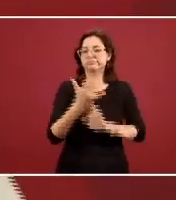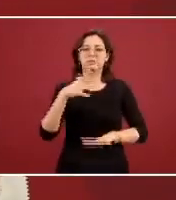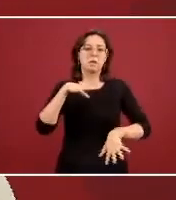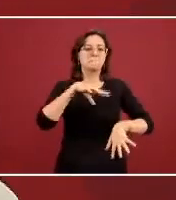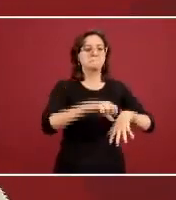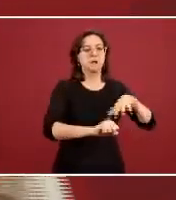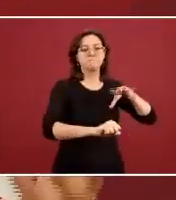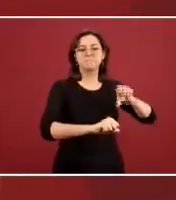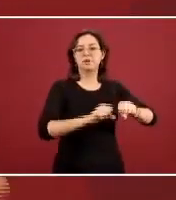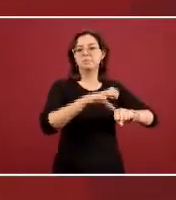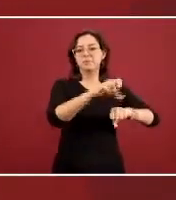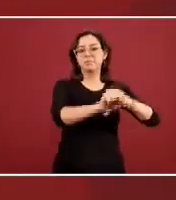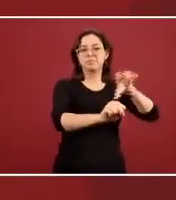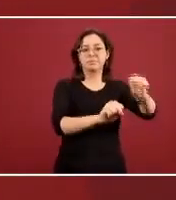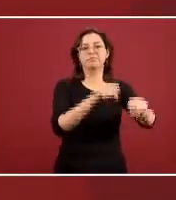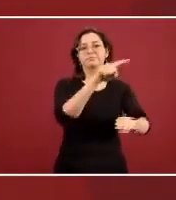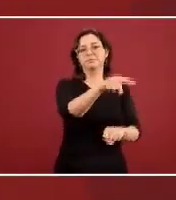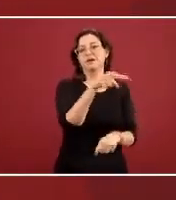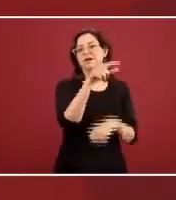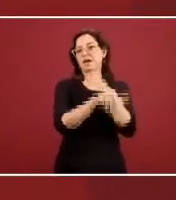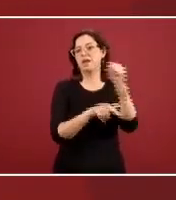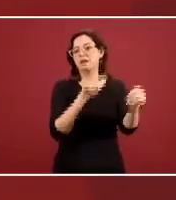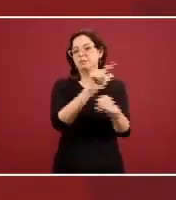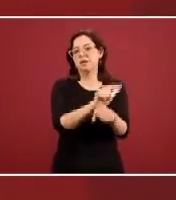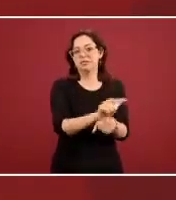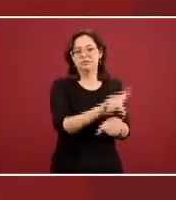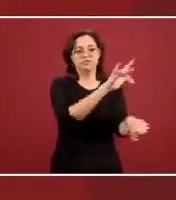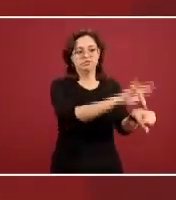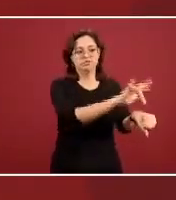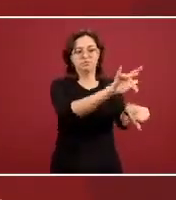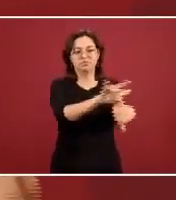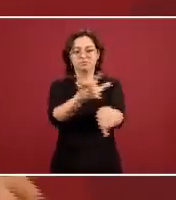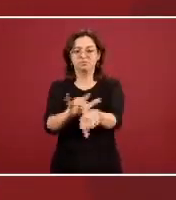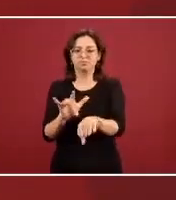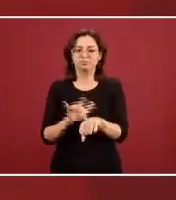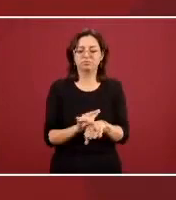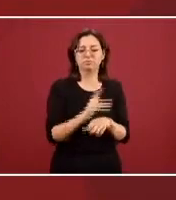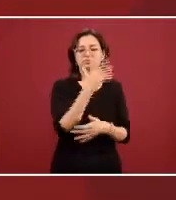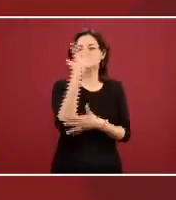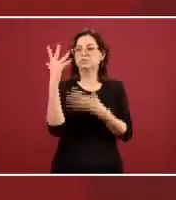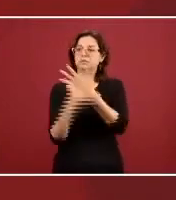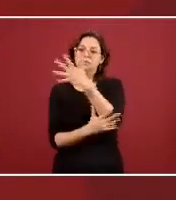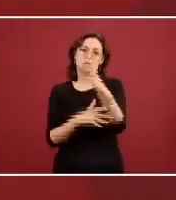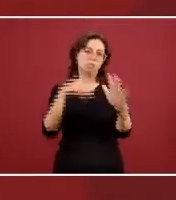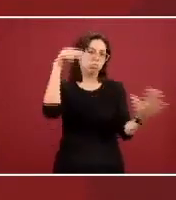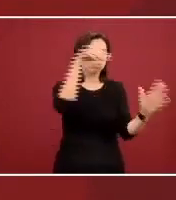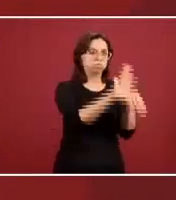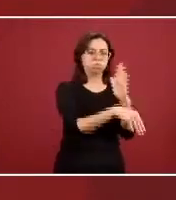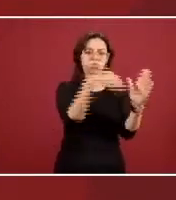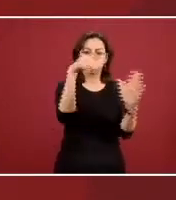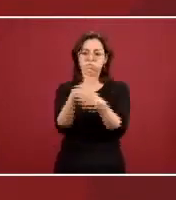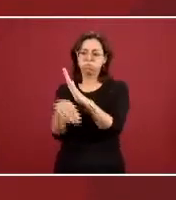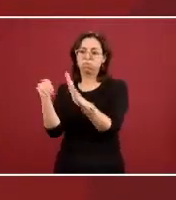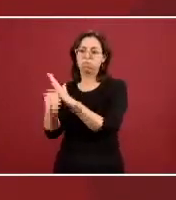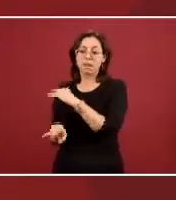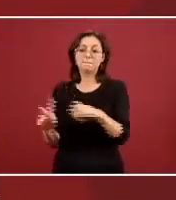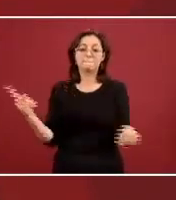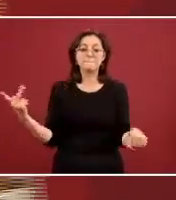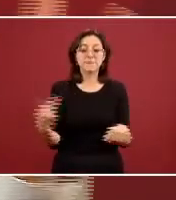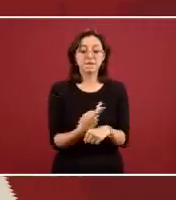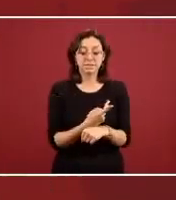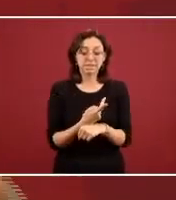en el territorio natural el territorio silvestre y se degrada el ambiente existe un